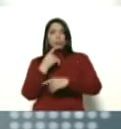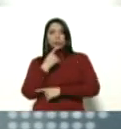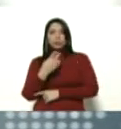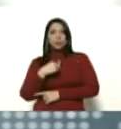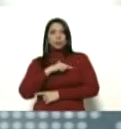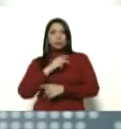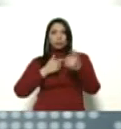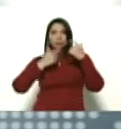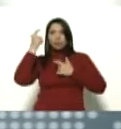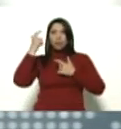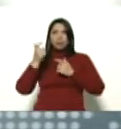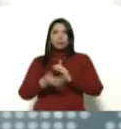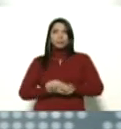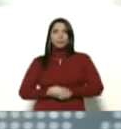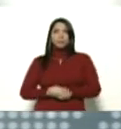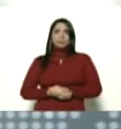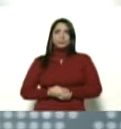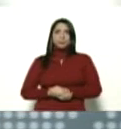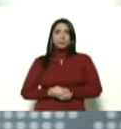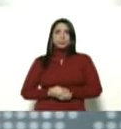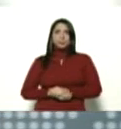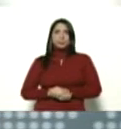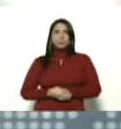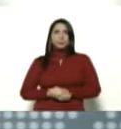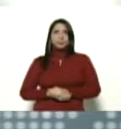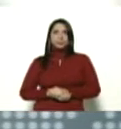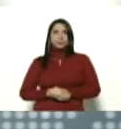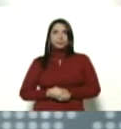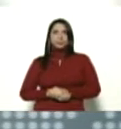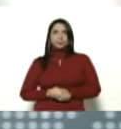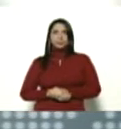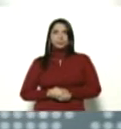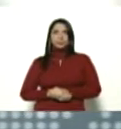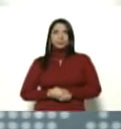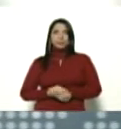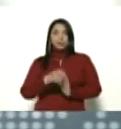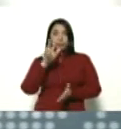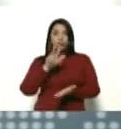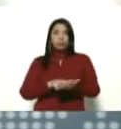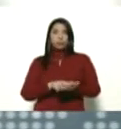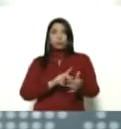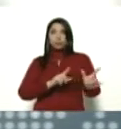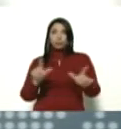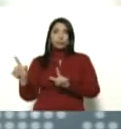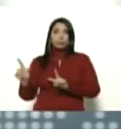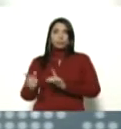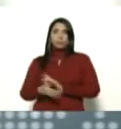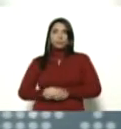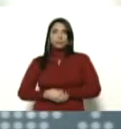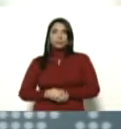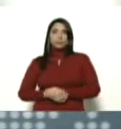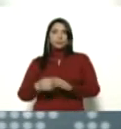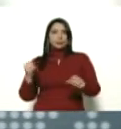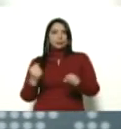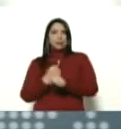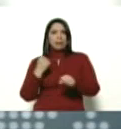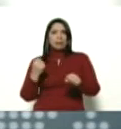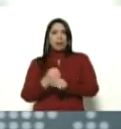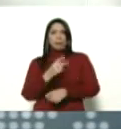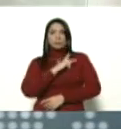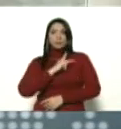comandante Chávez el pulso firme sobre el objetivo aprobado trabajo para la